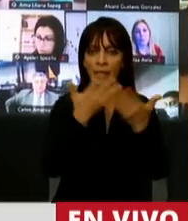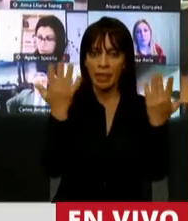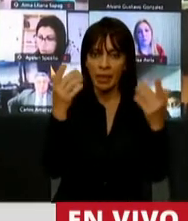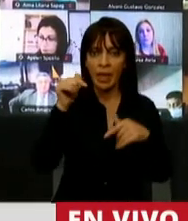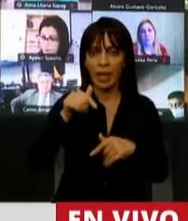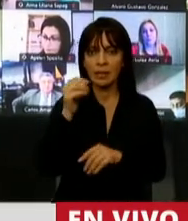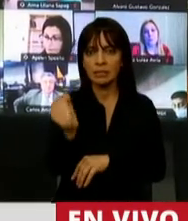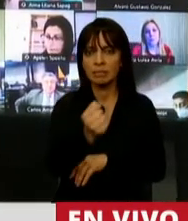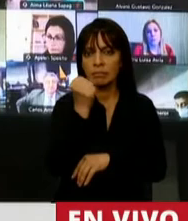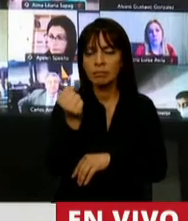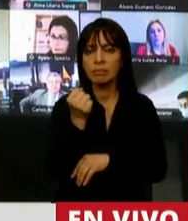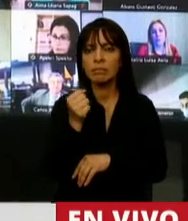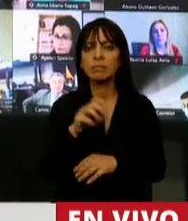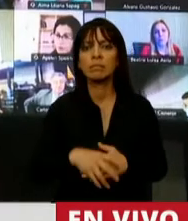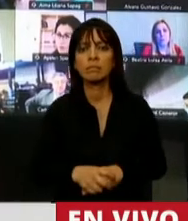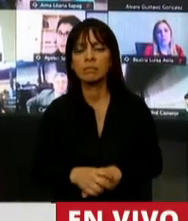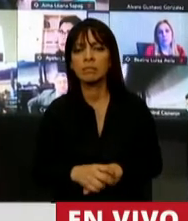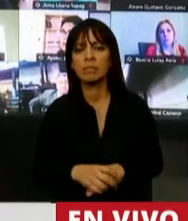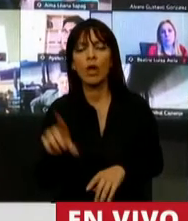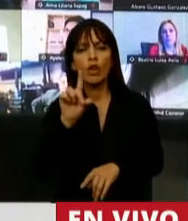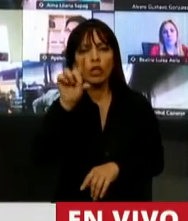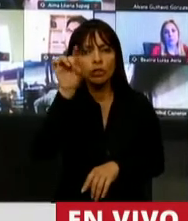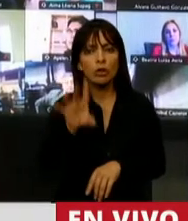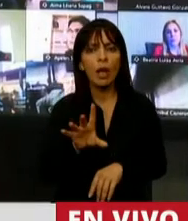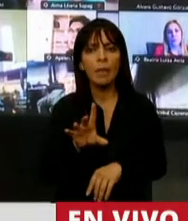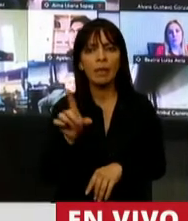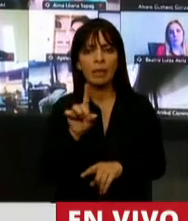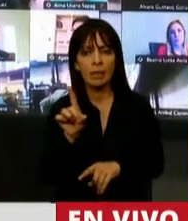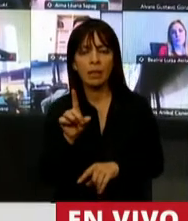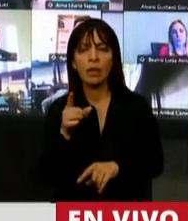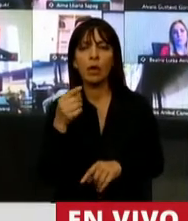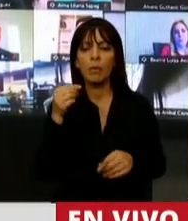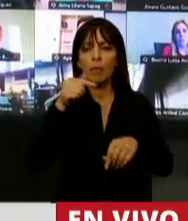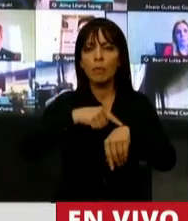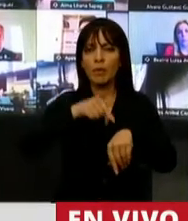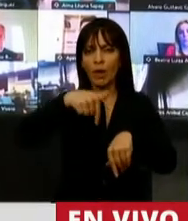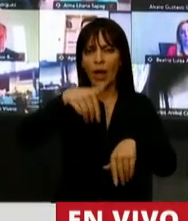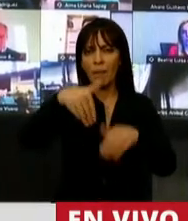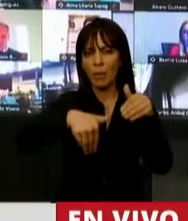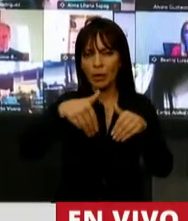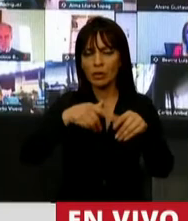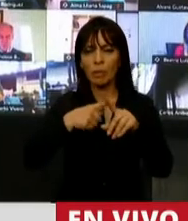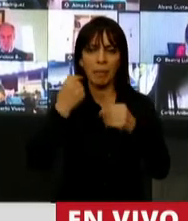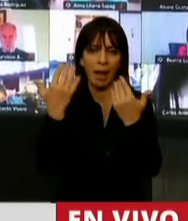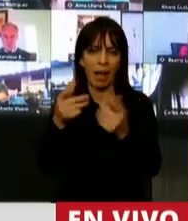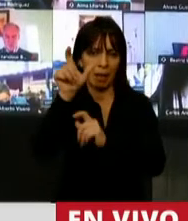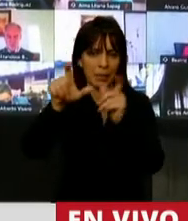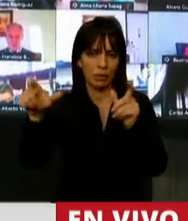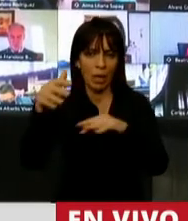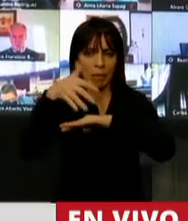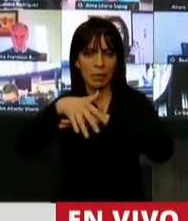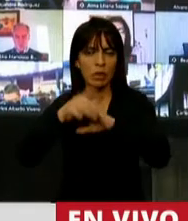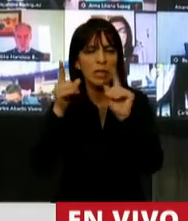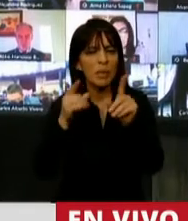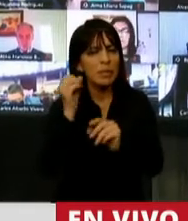trascendente también, no solo por lo que vamos a votar en este momento para los misioneros, sino es trascendente